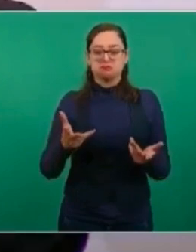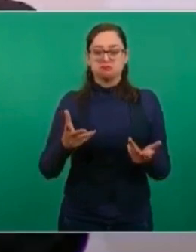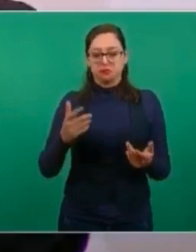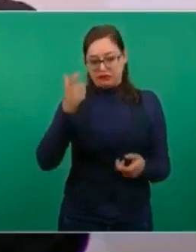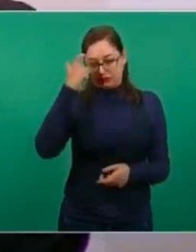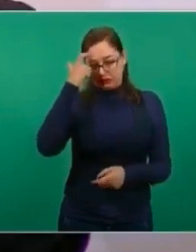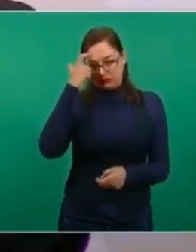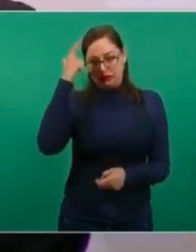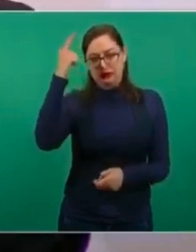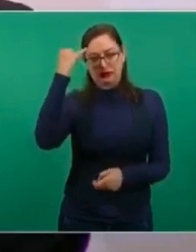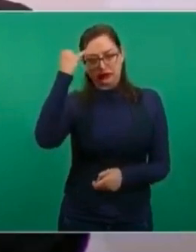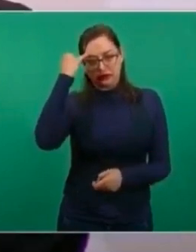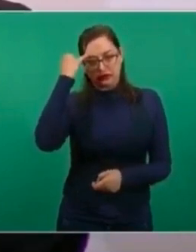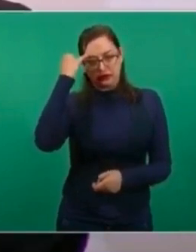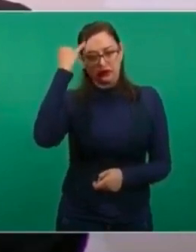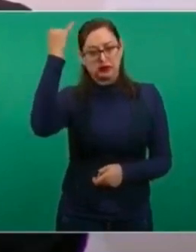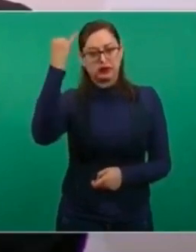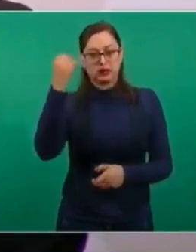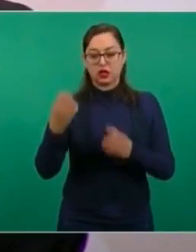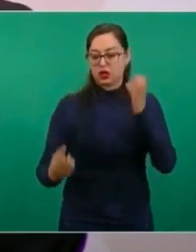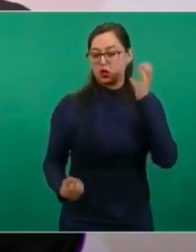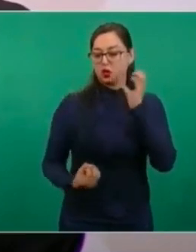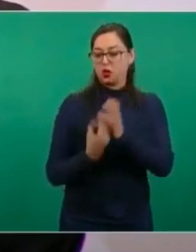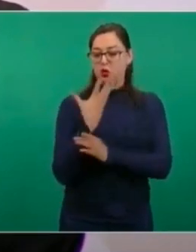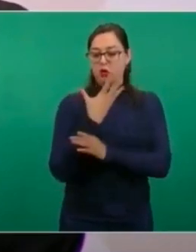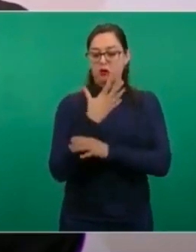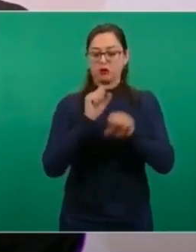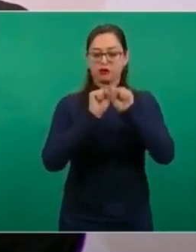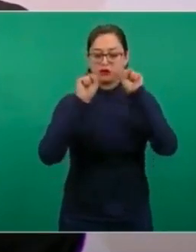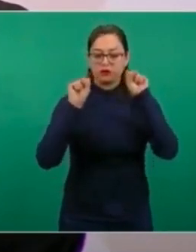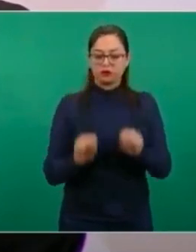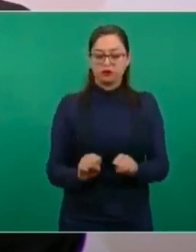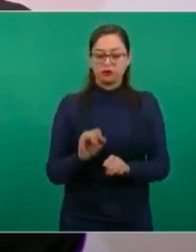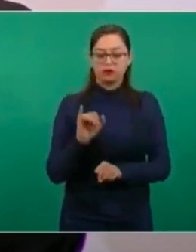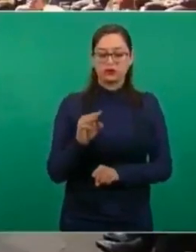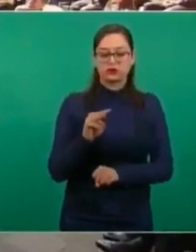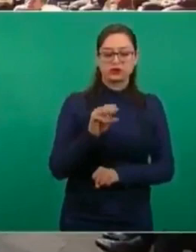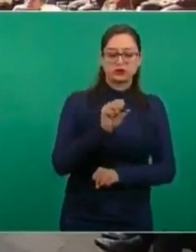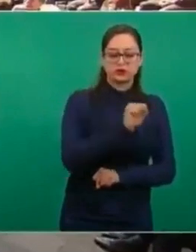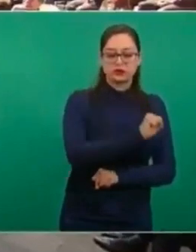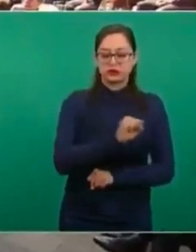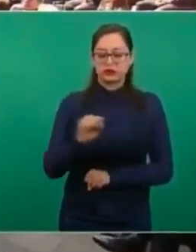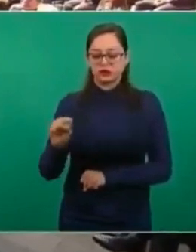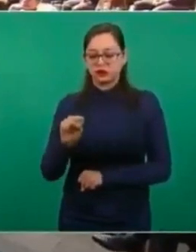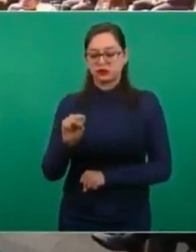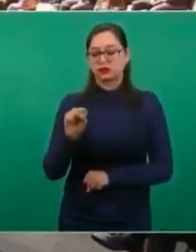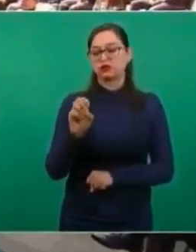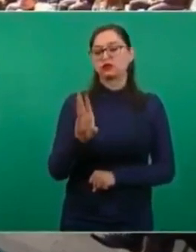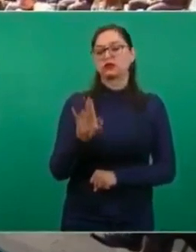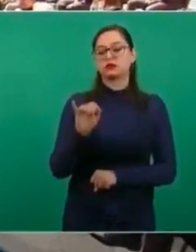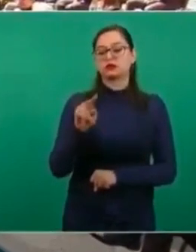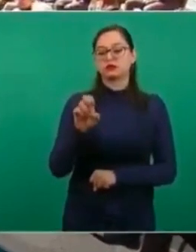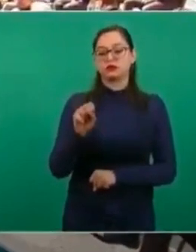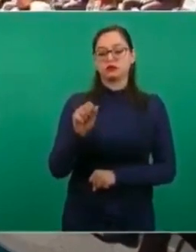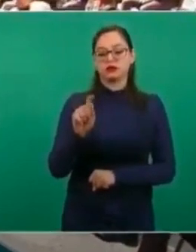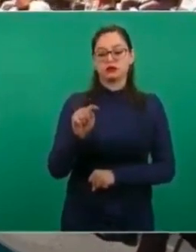el sistema IMSS-Bienestar, en ese entonces